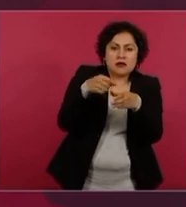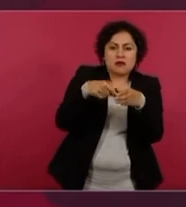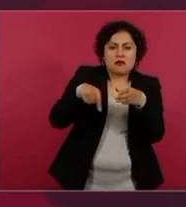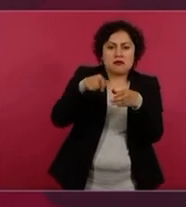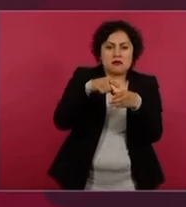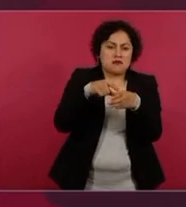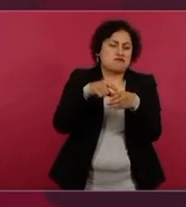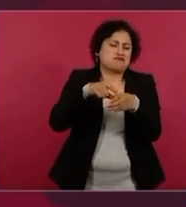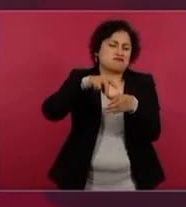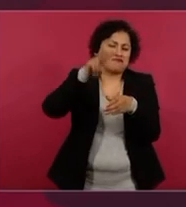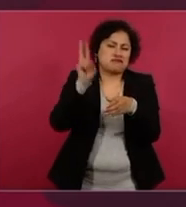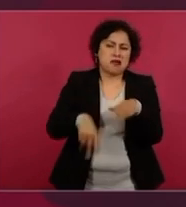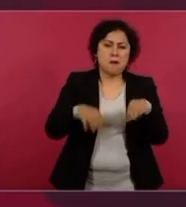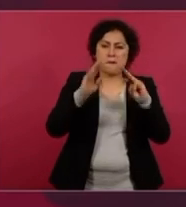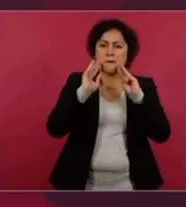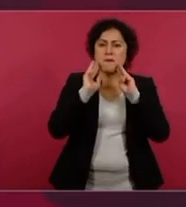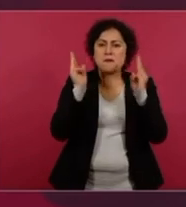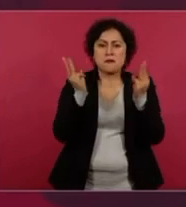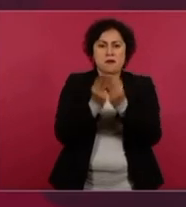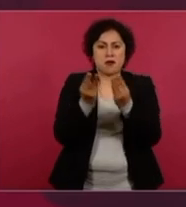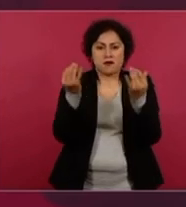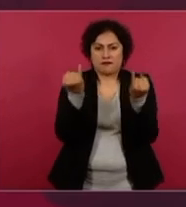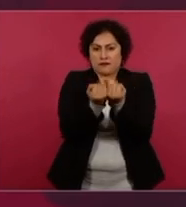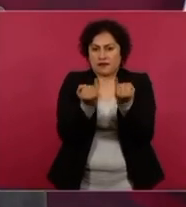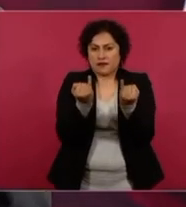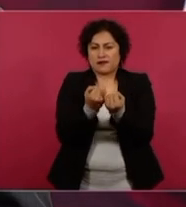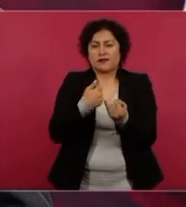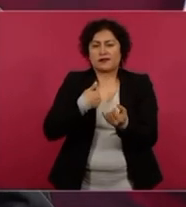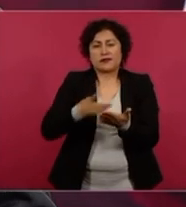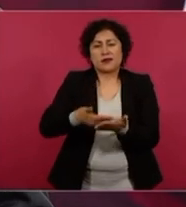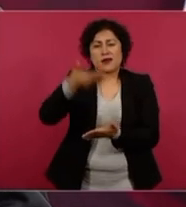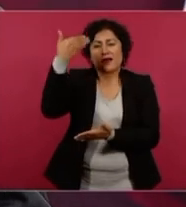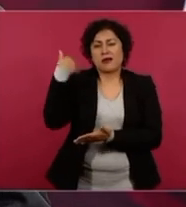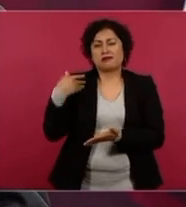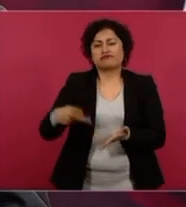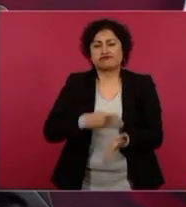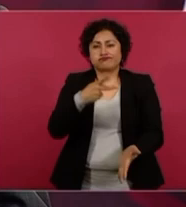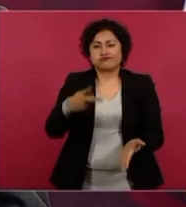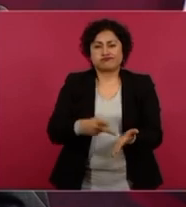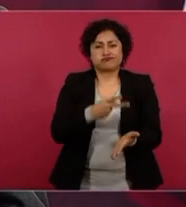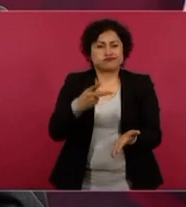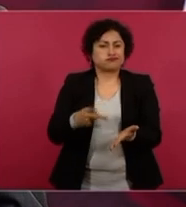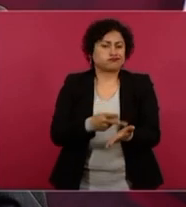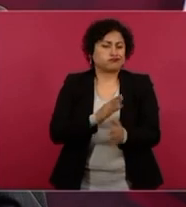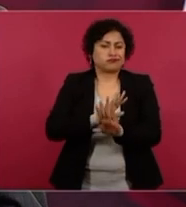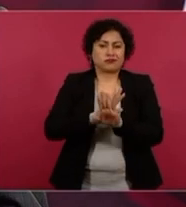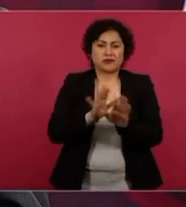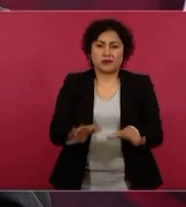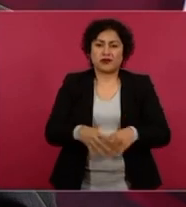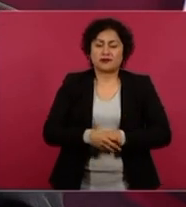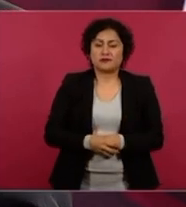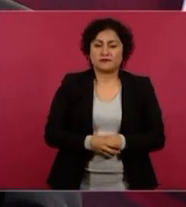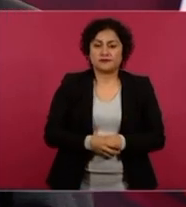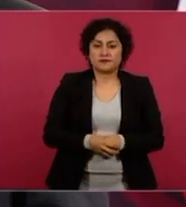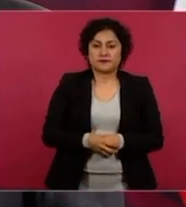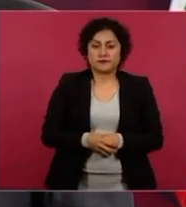ya lo he dicho muchas veces, repitiendo,